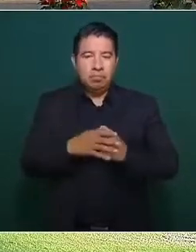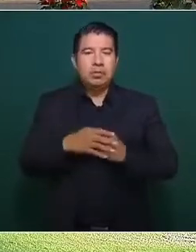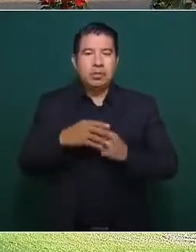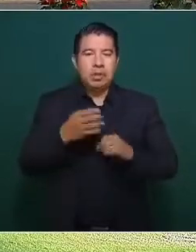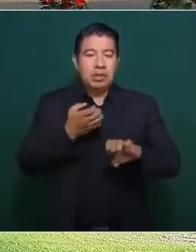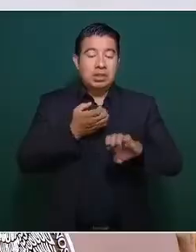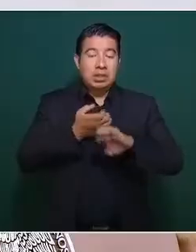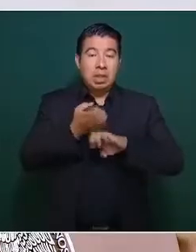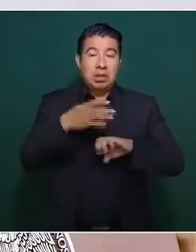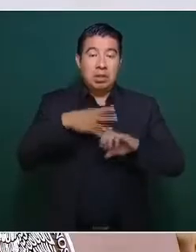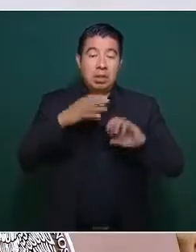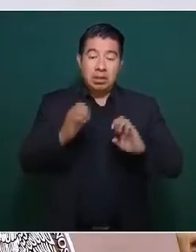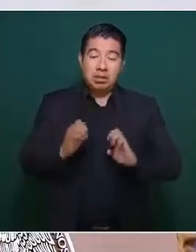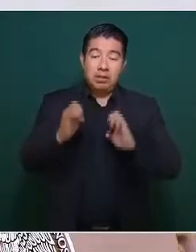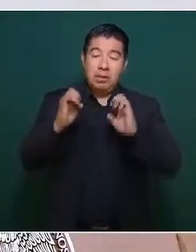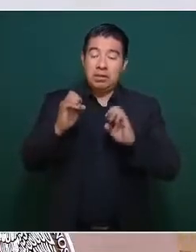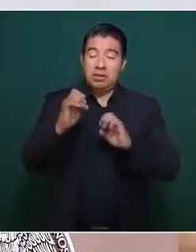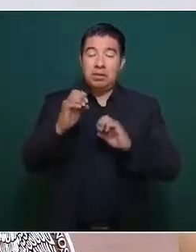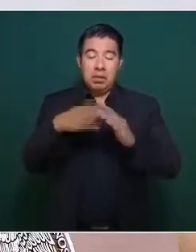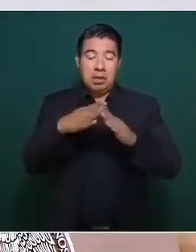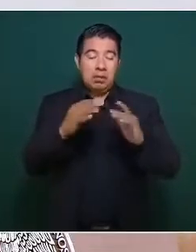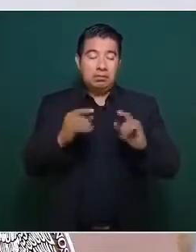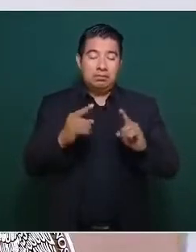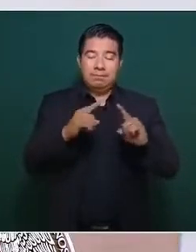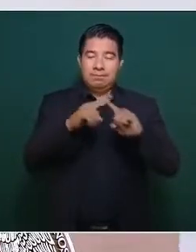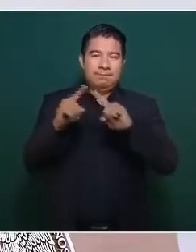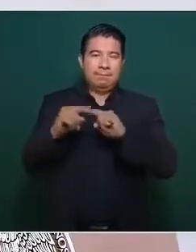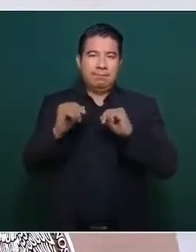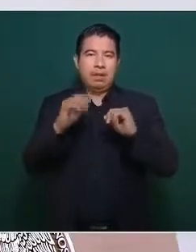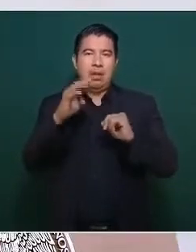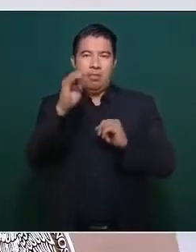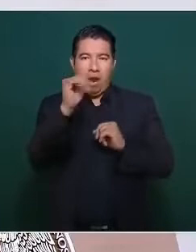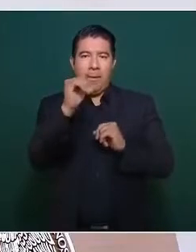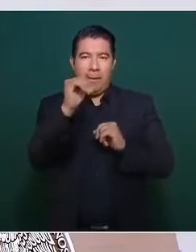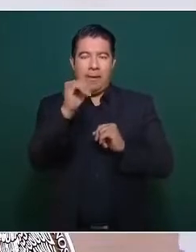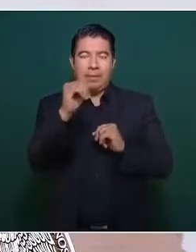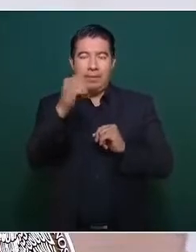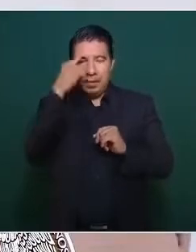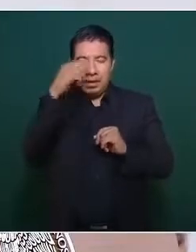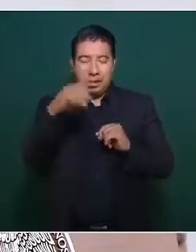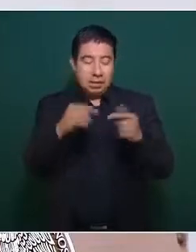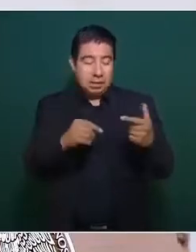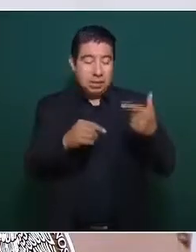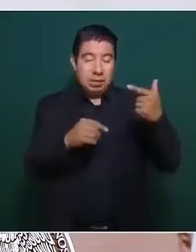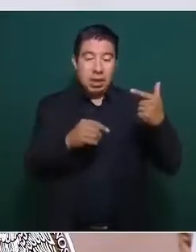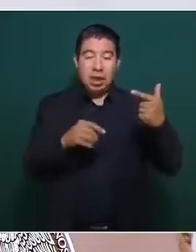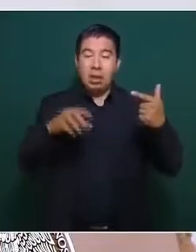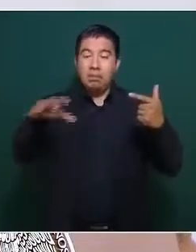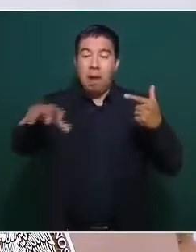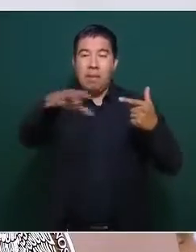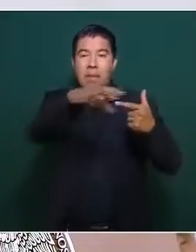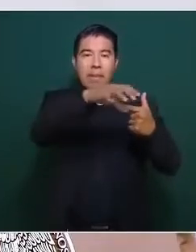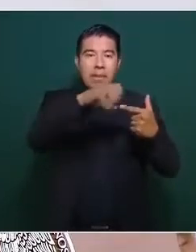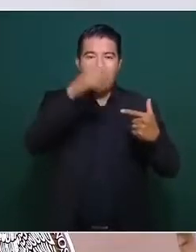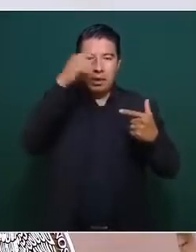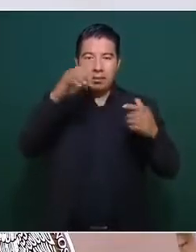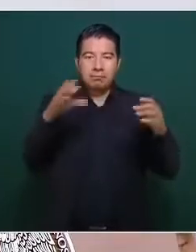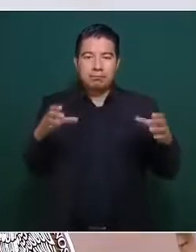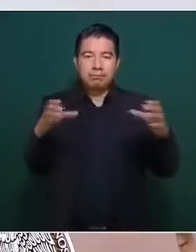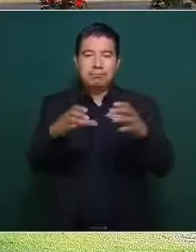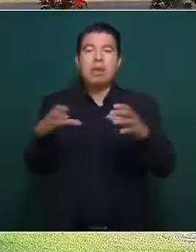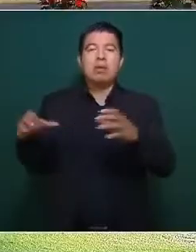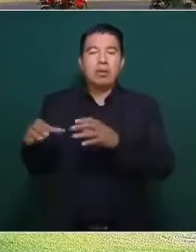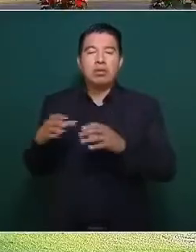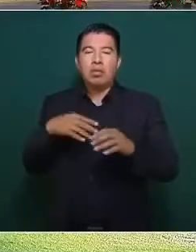final, nueve instalaciones de la Guardia Nacional y siete serán compañías de la Guardia para poder